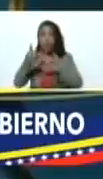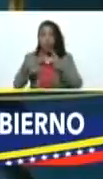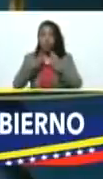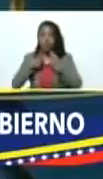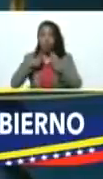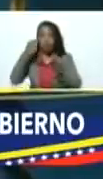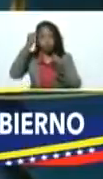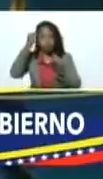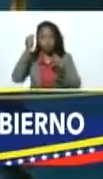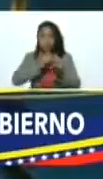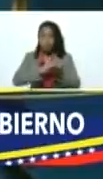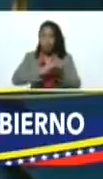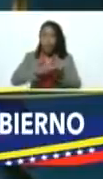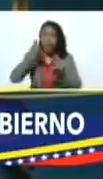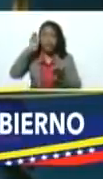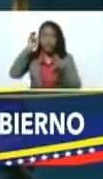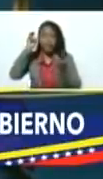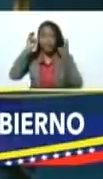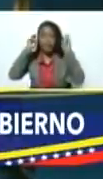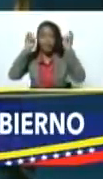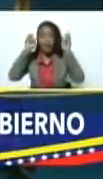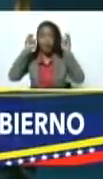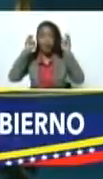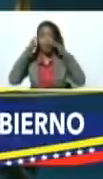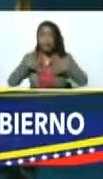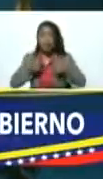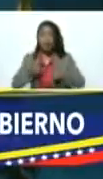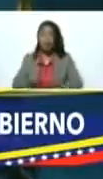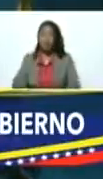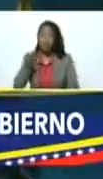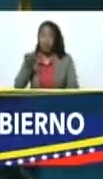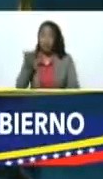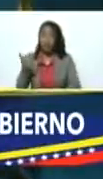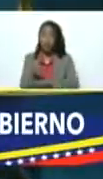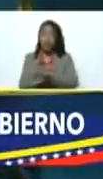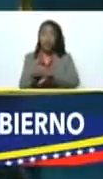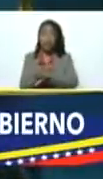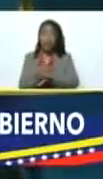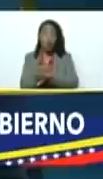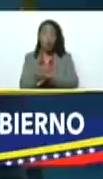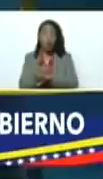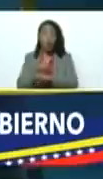el tema de la salud es muy importante gobernador Manuel Rosales